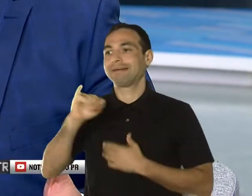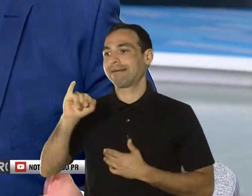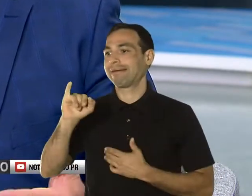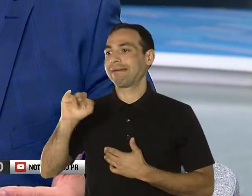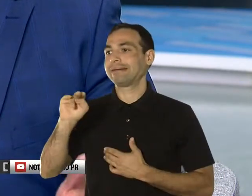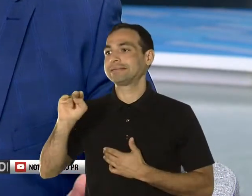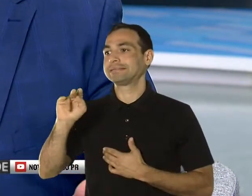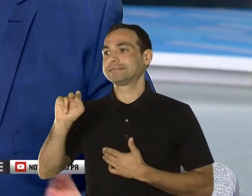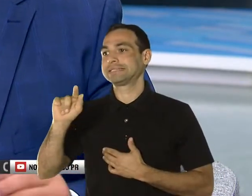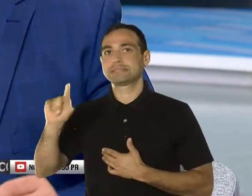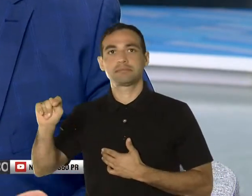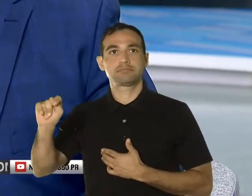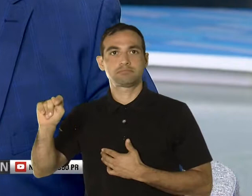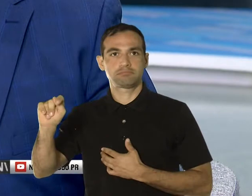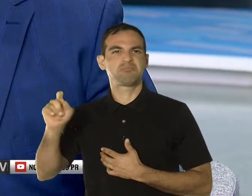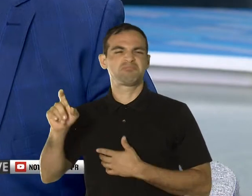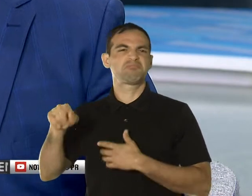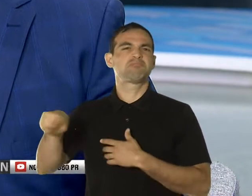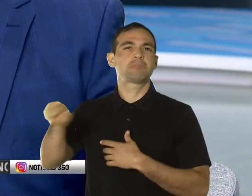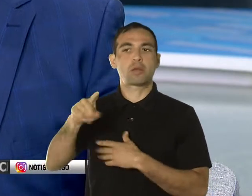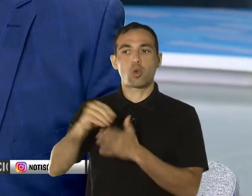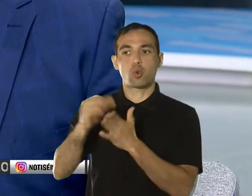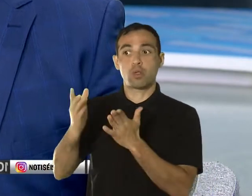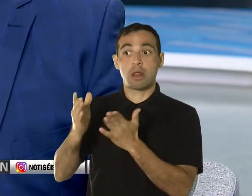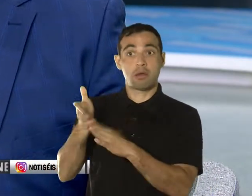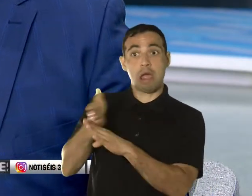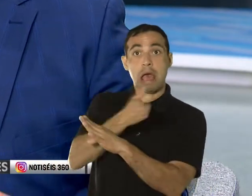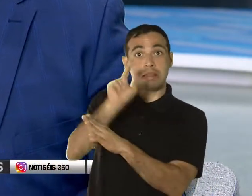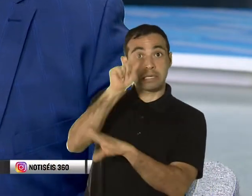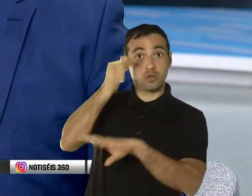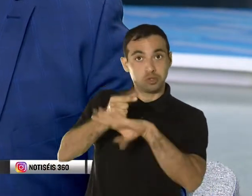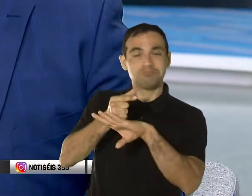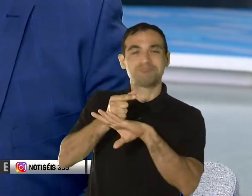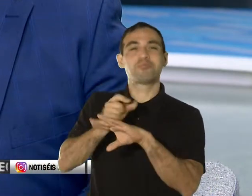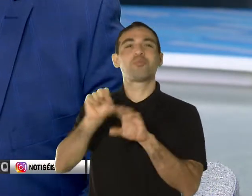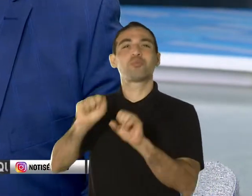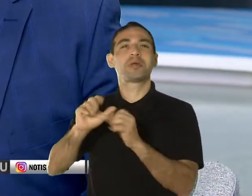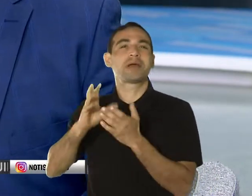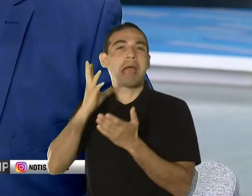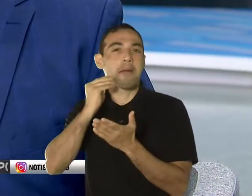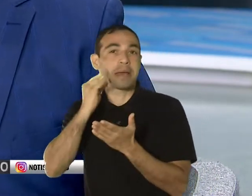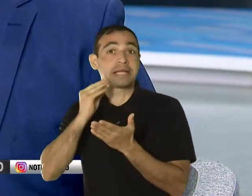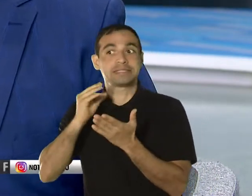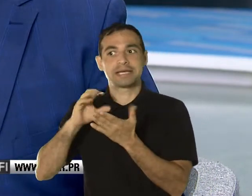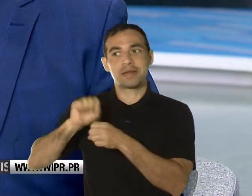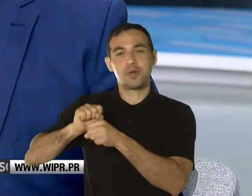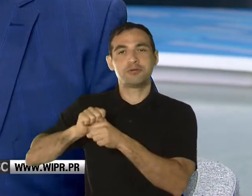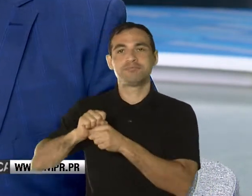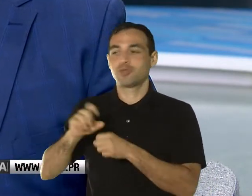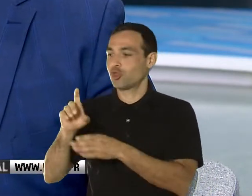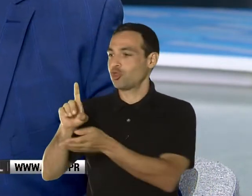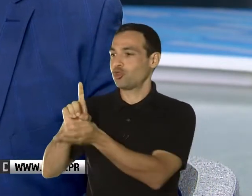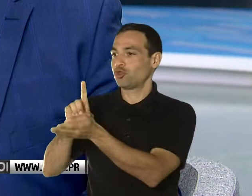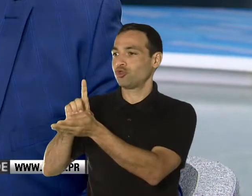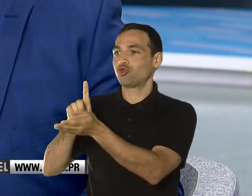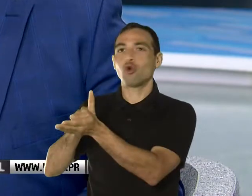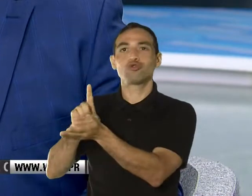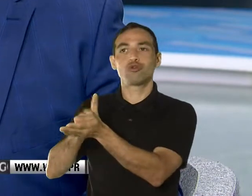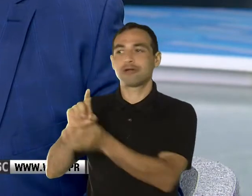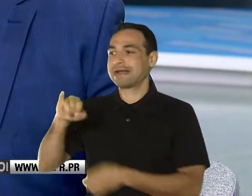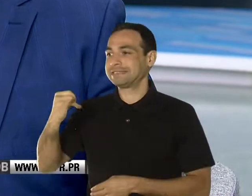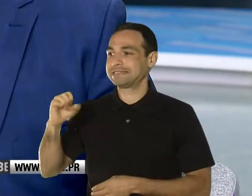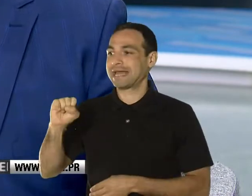laborales a los estudiantes antes de culminar sus estudios en las escuelas. Para hablarnos sobre esta oportunidad nos acompaña la doctora Jessica Díaz, ella es secretaria